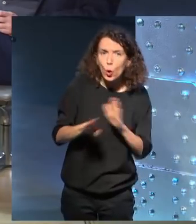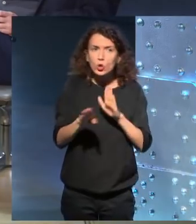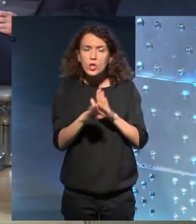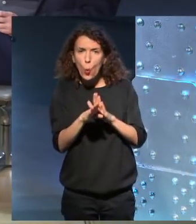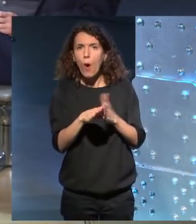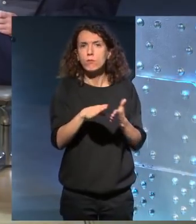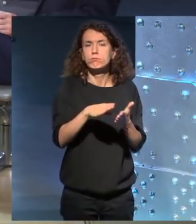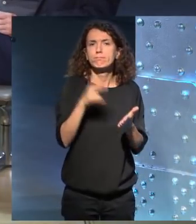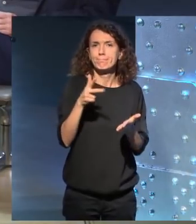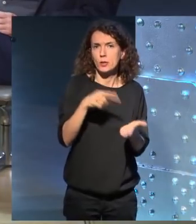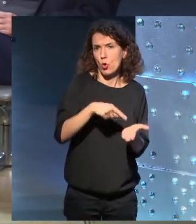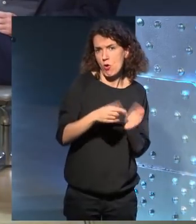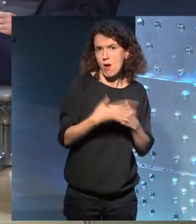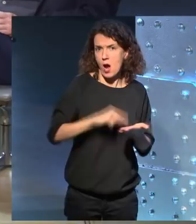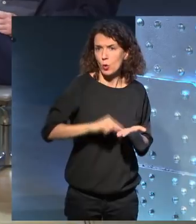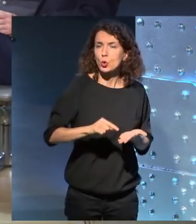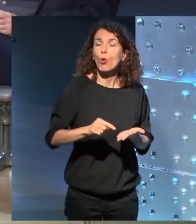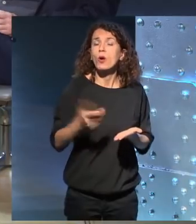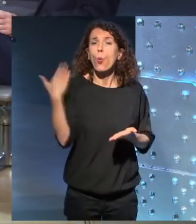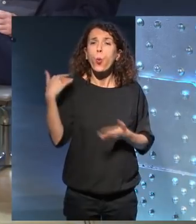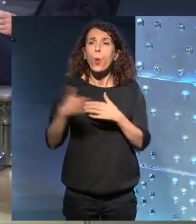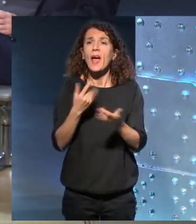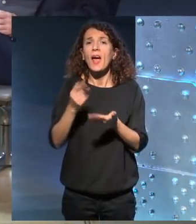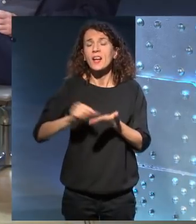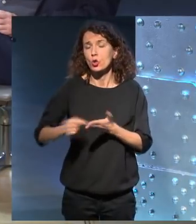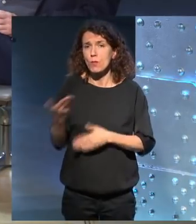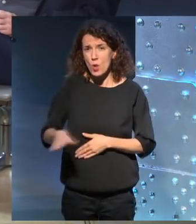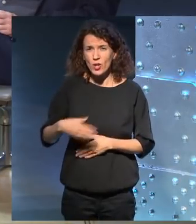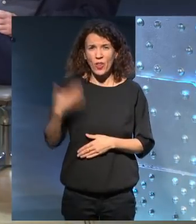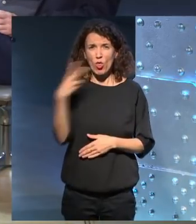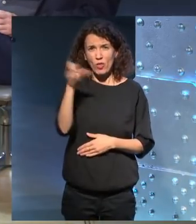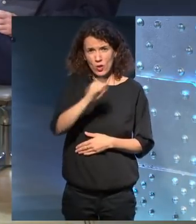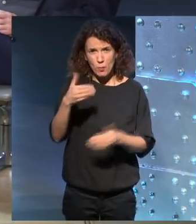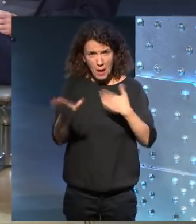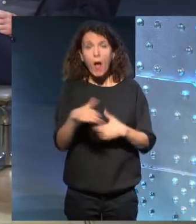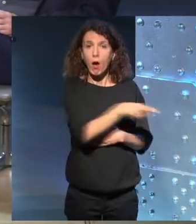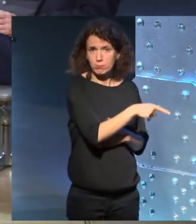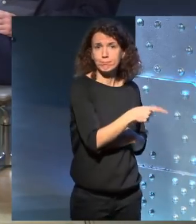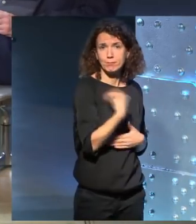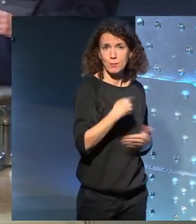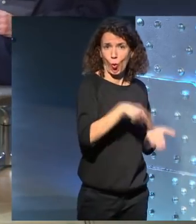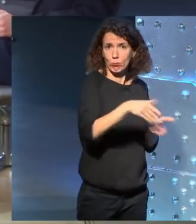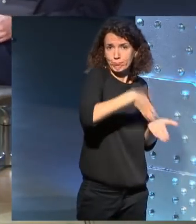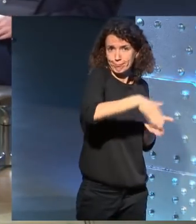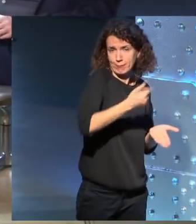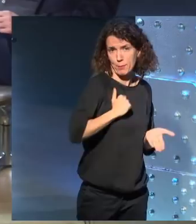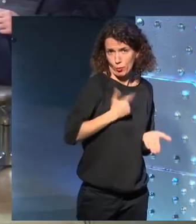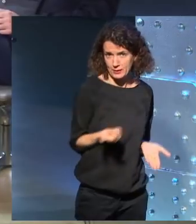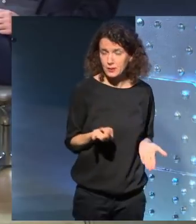escritores muertos hace 200 años. En fin. Sí.